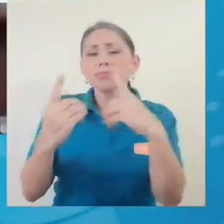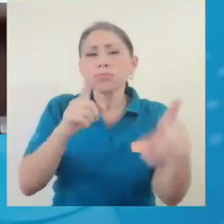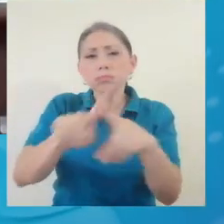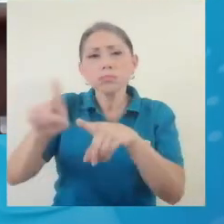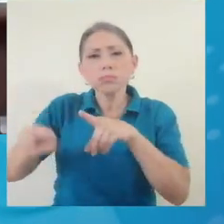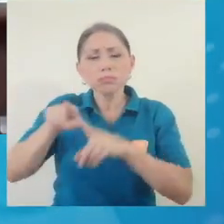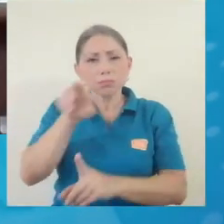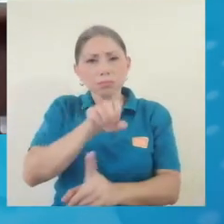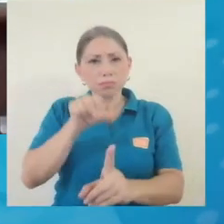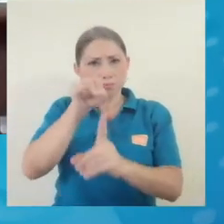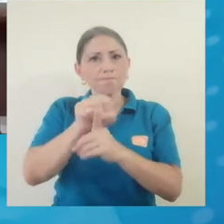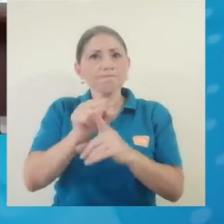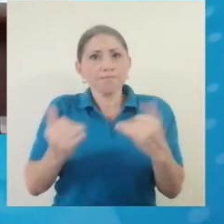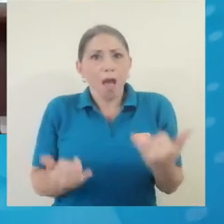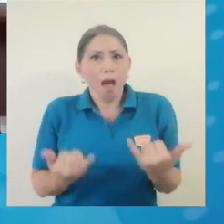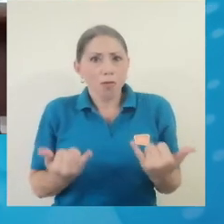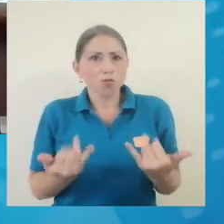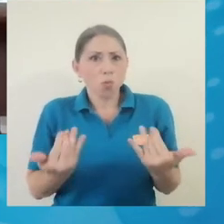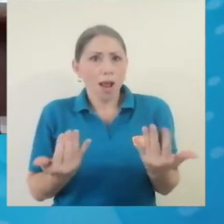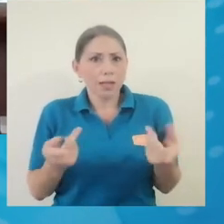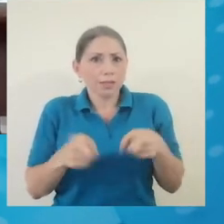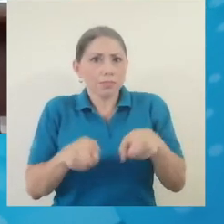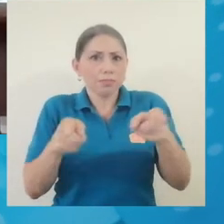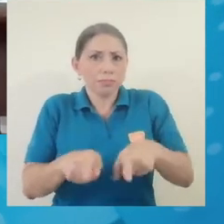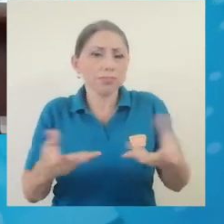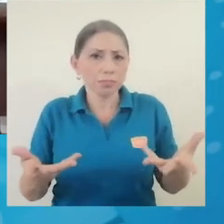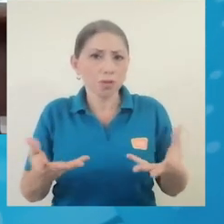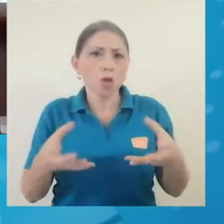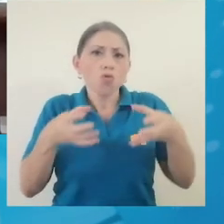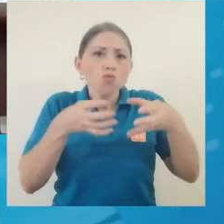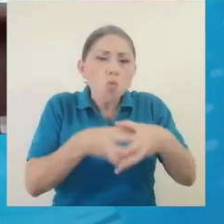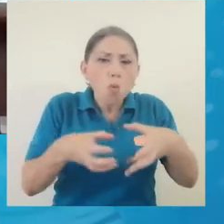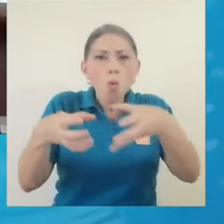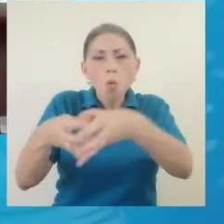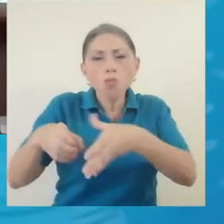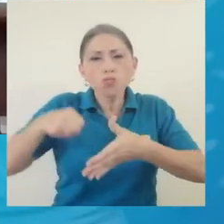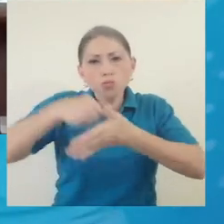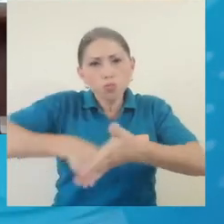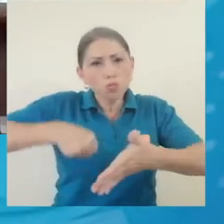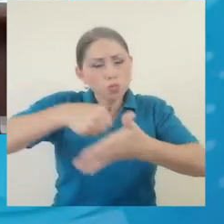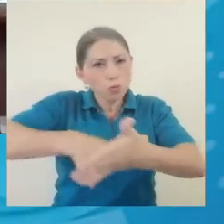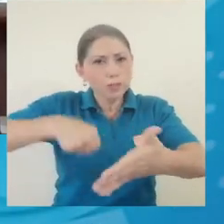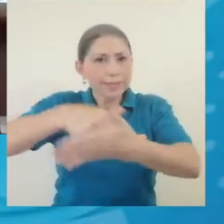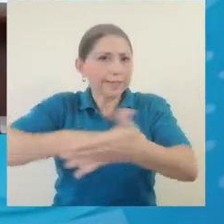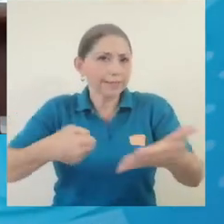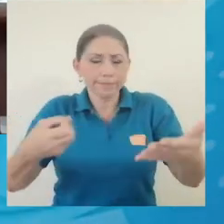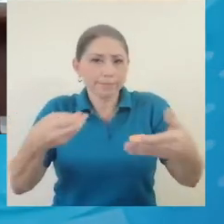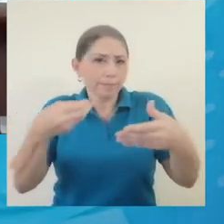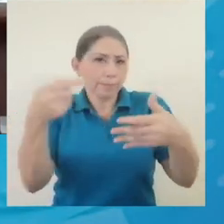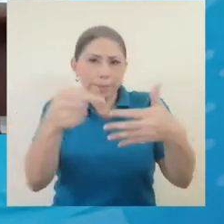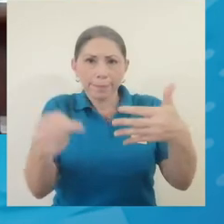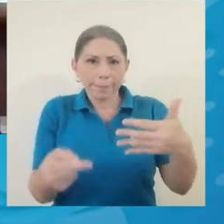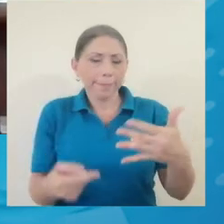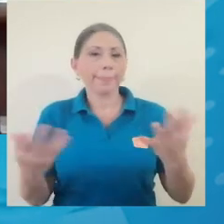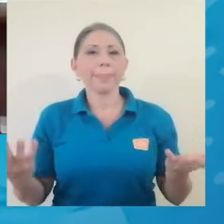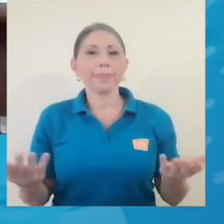sobre distintas situaciones actuales en cuanto a movimientos, luchas, etc.